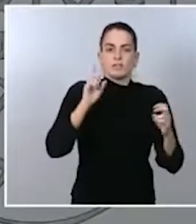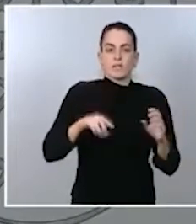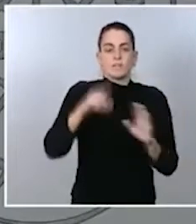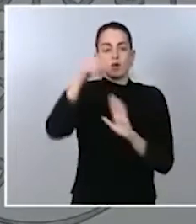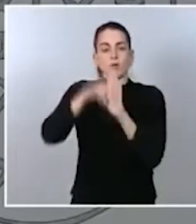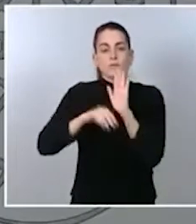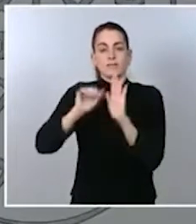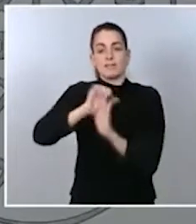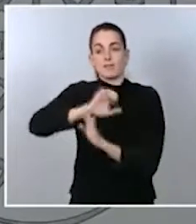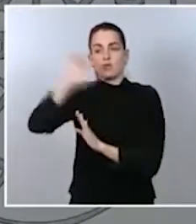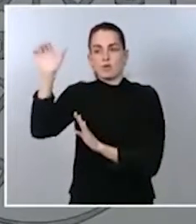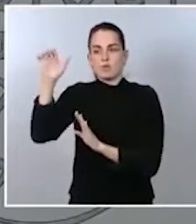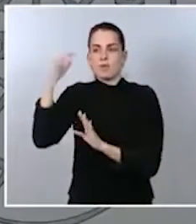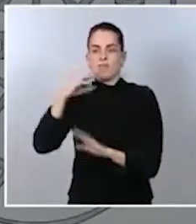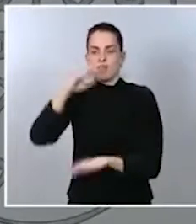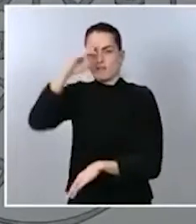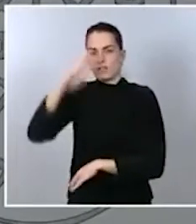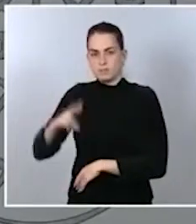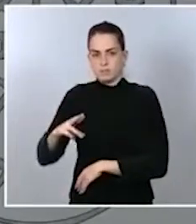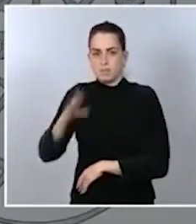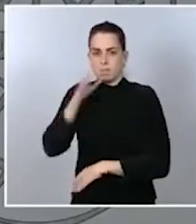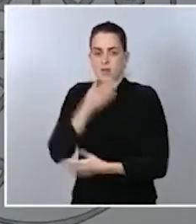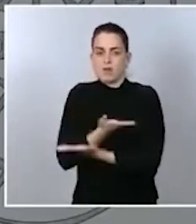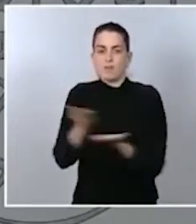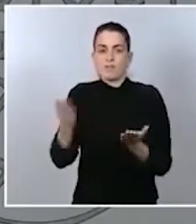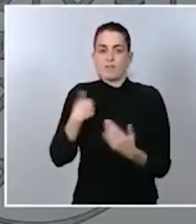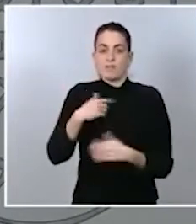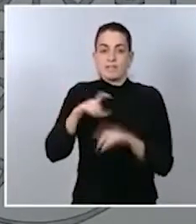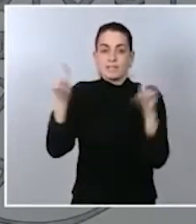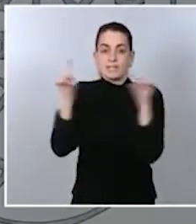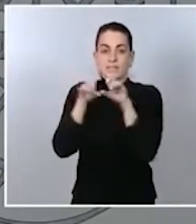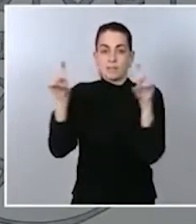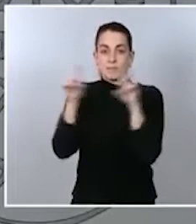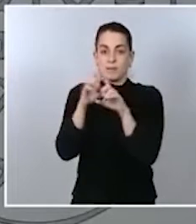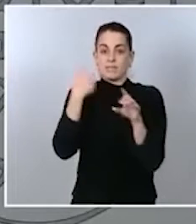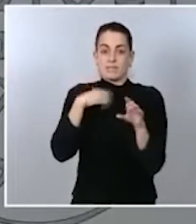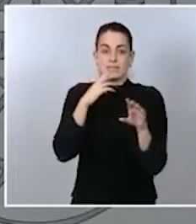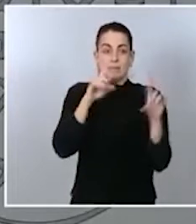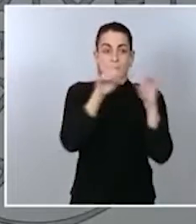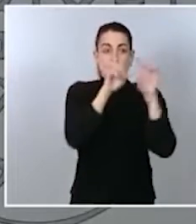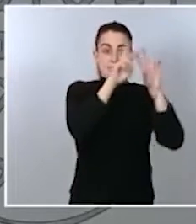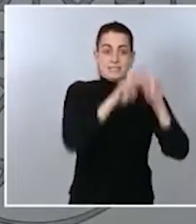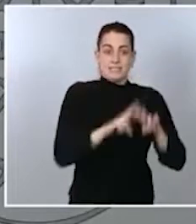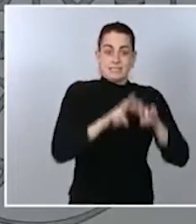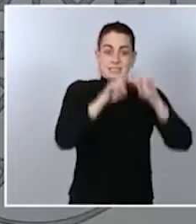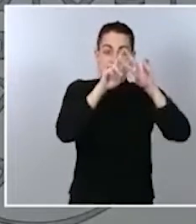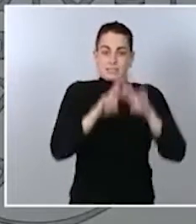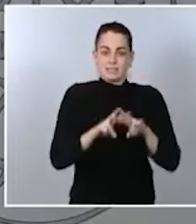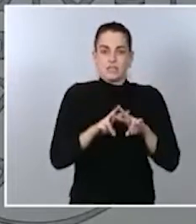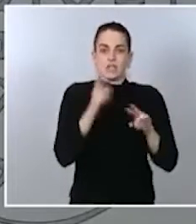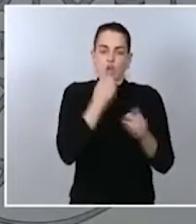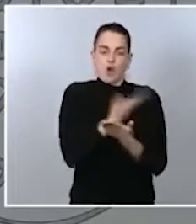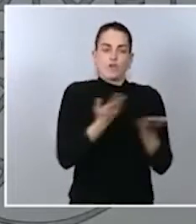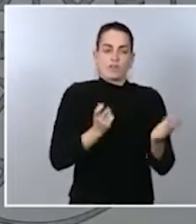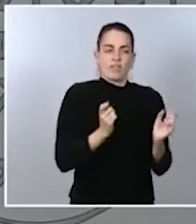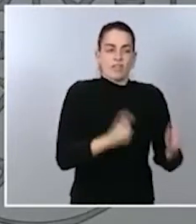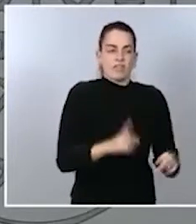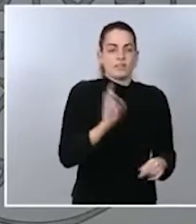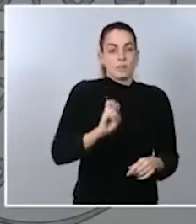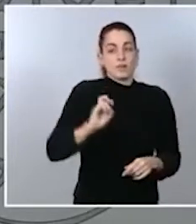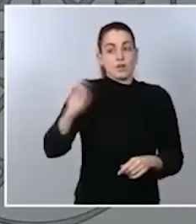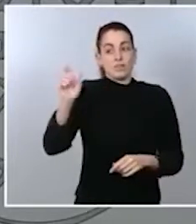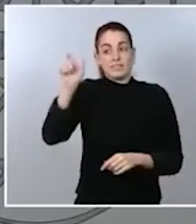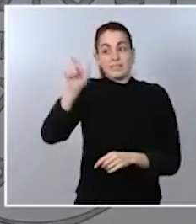para ofrecer confianza a las empresas que son auditadas y, sobre todo, a las empresas terceras que actúan en el mercado